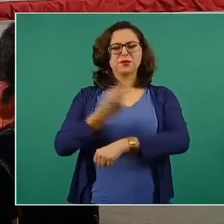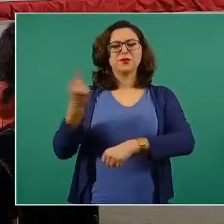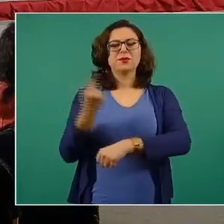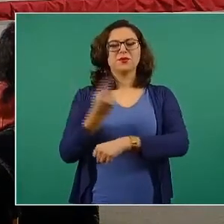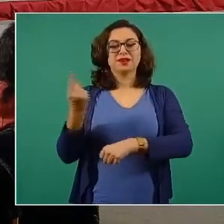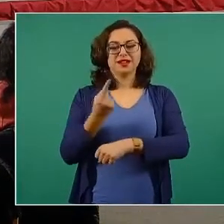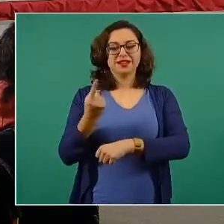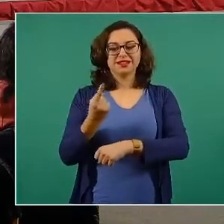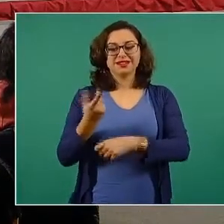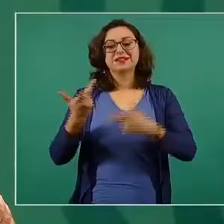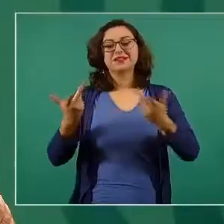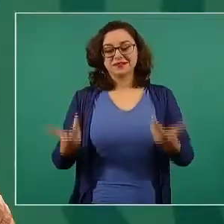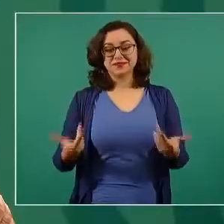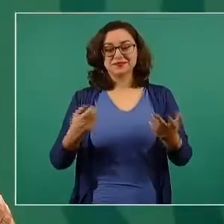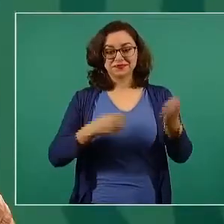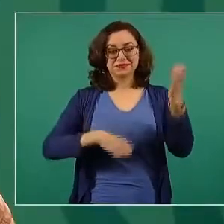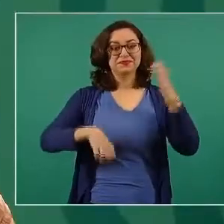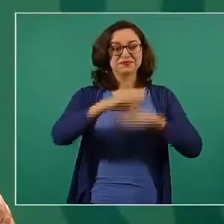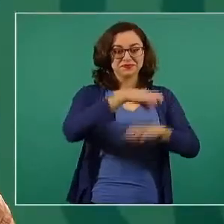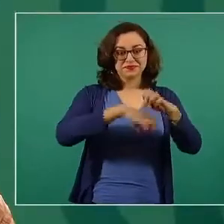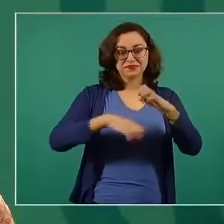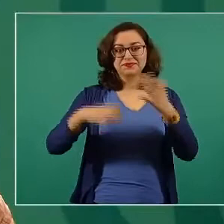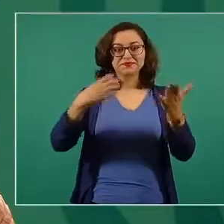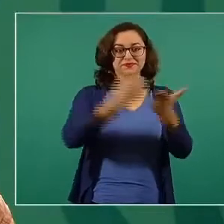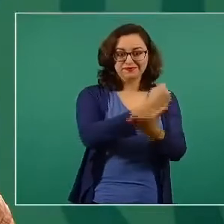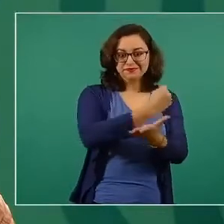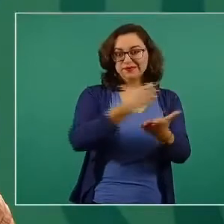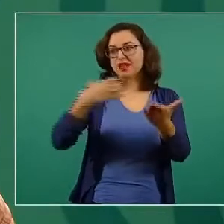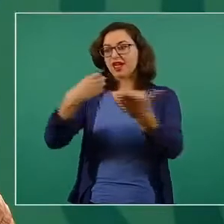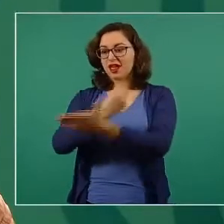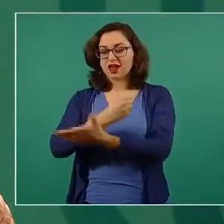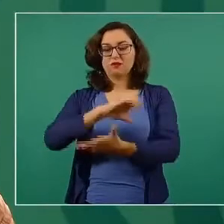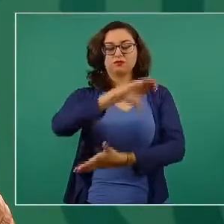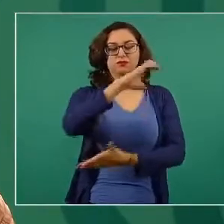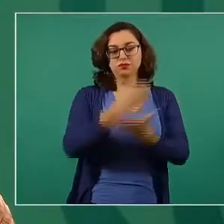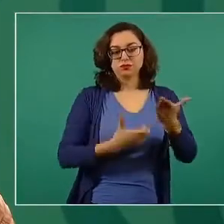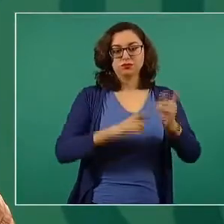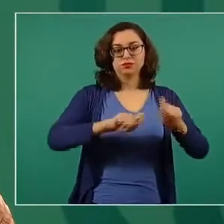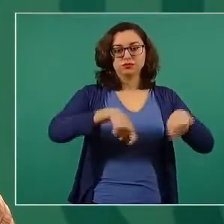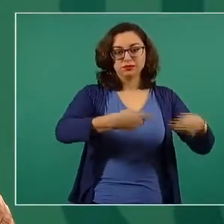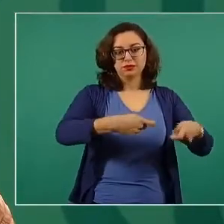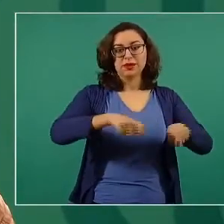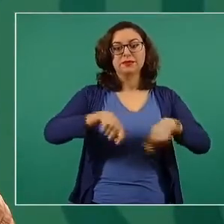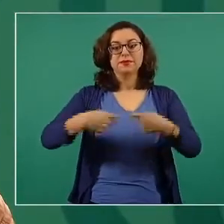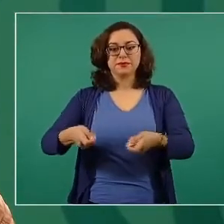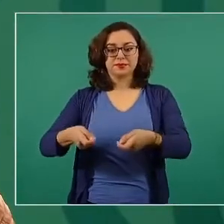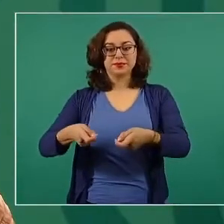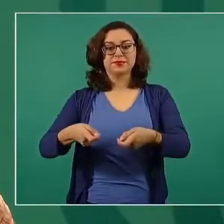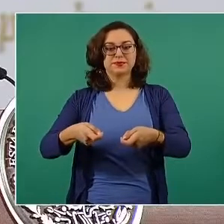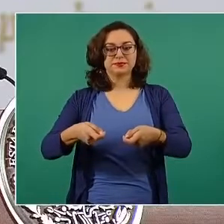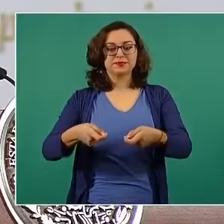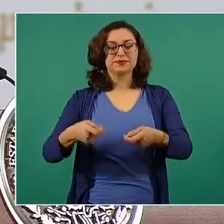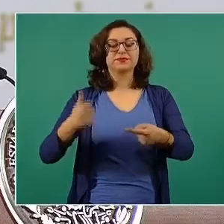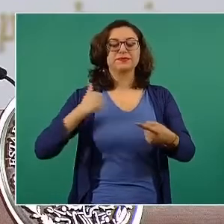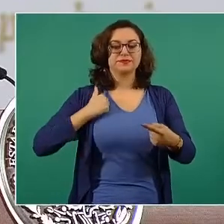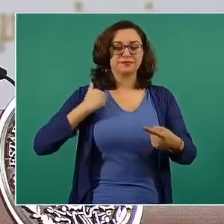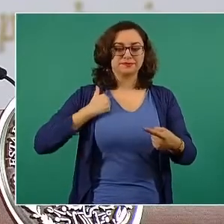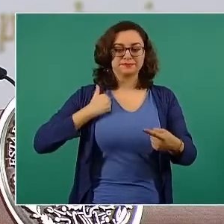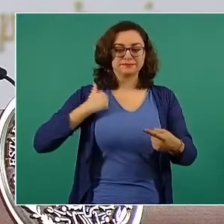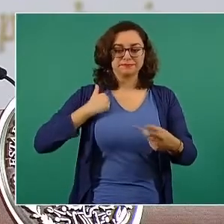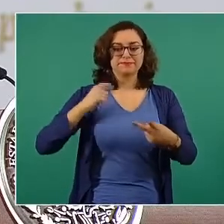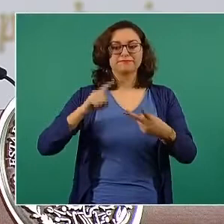obtuvieron el contrato son de Canadá,